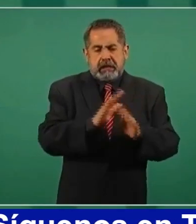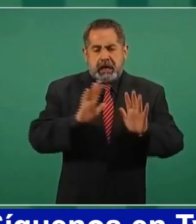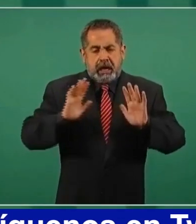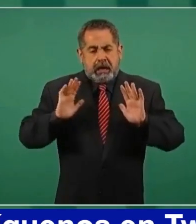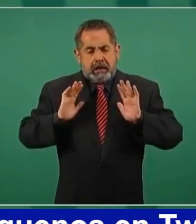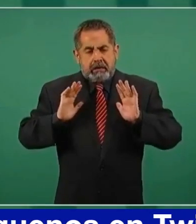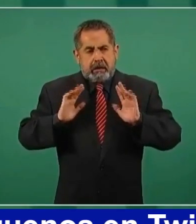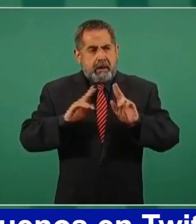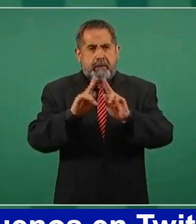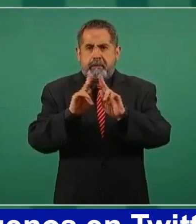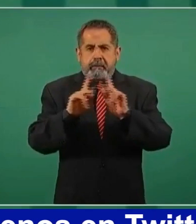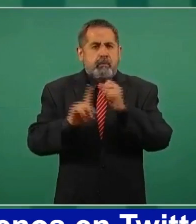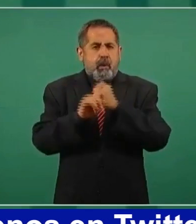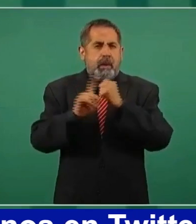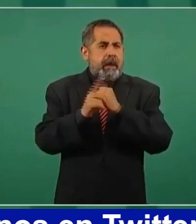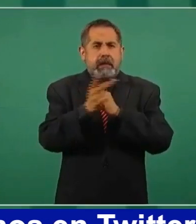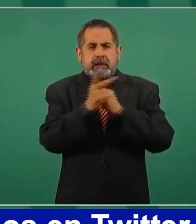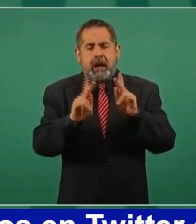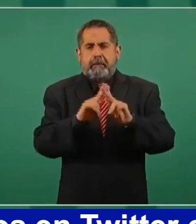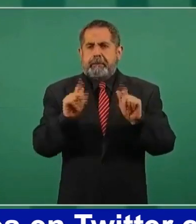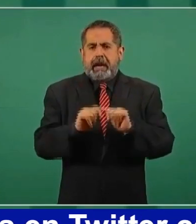solución pacífica a las controversias.